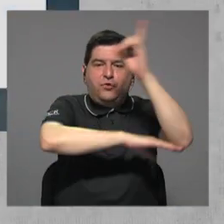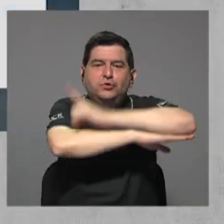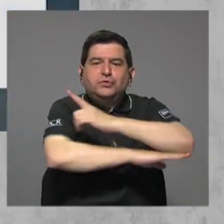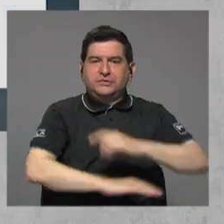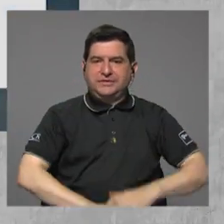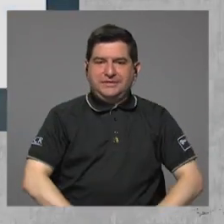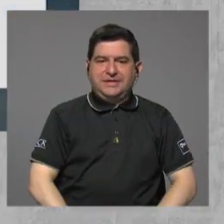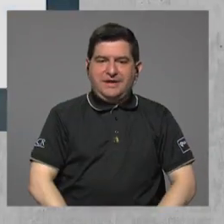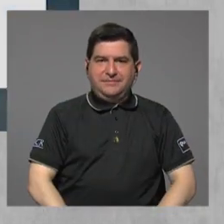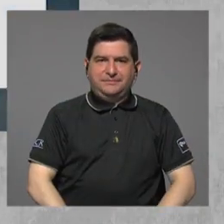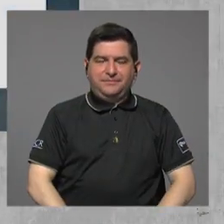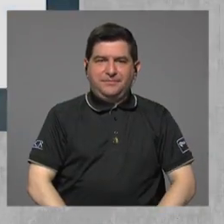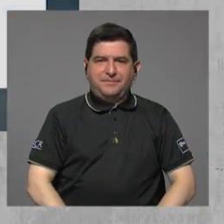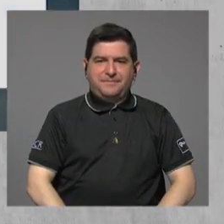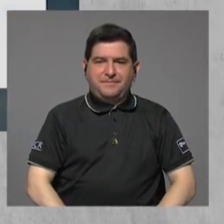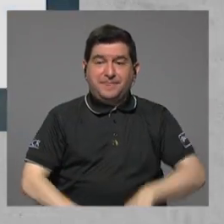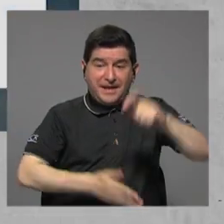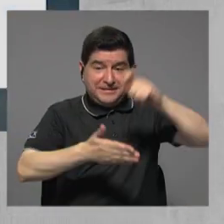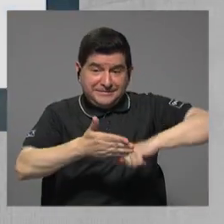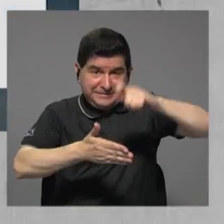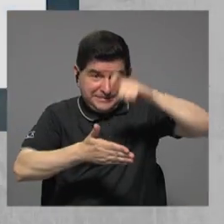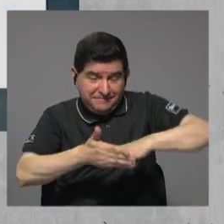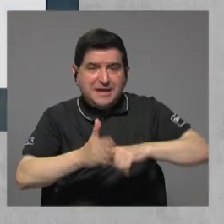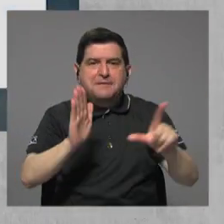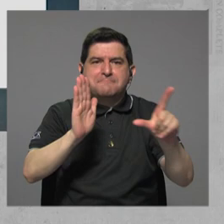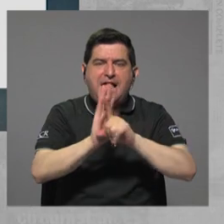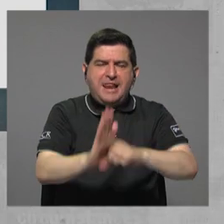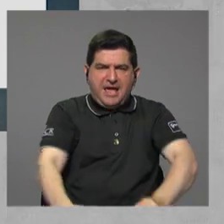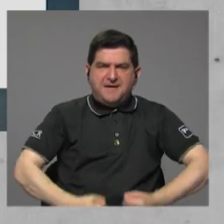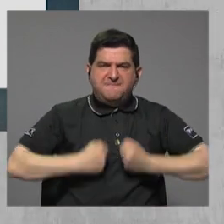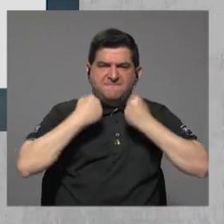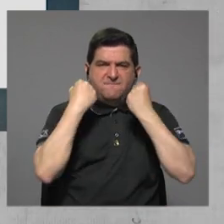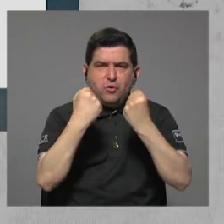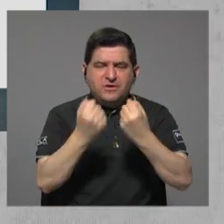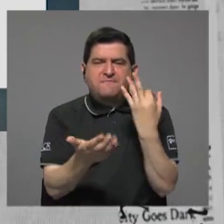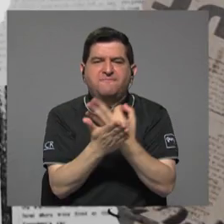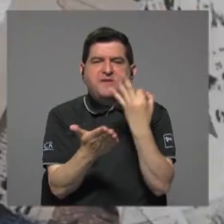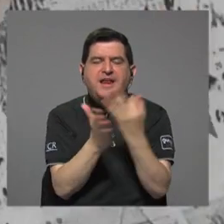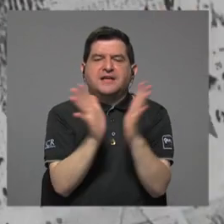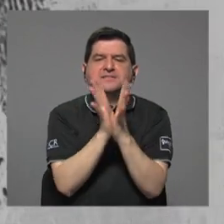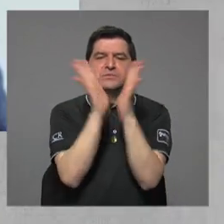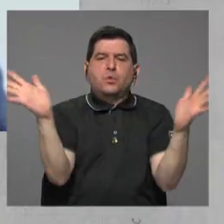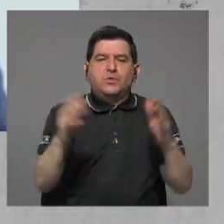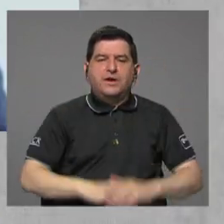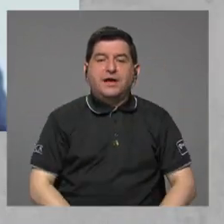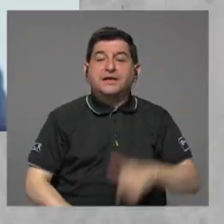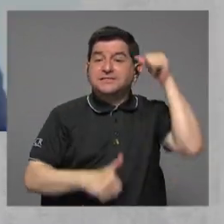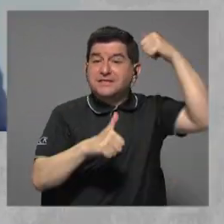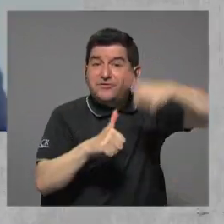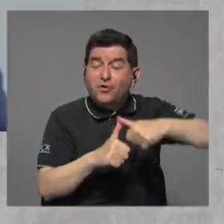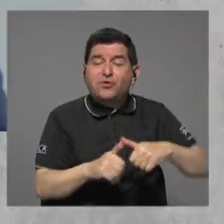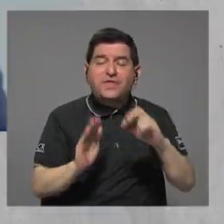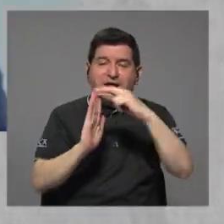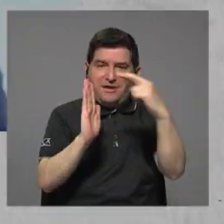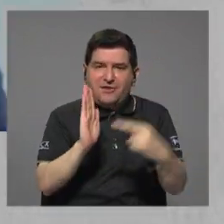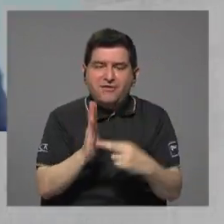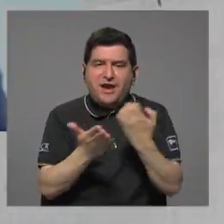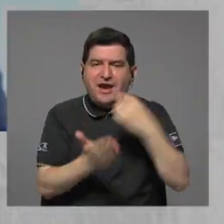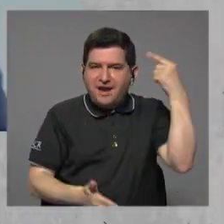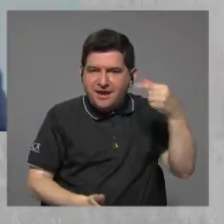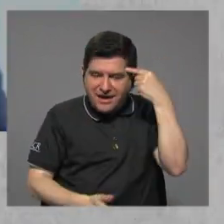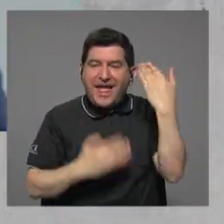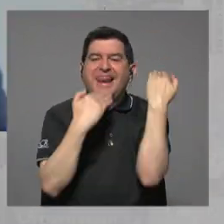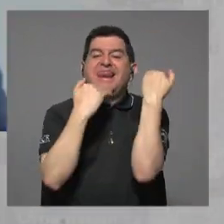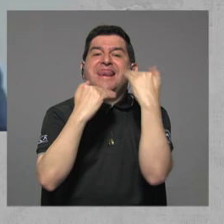que se firma la ley de fortalecimiento de las finanzas públicas. Recuérdese que la regla fiscal es un